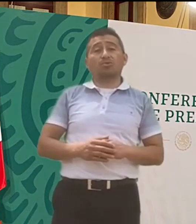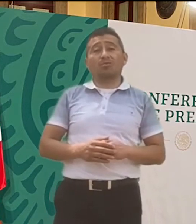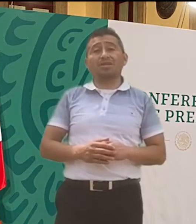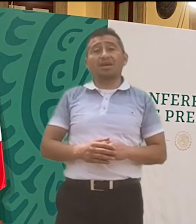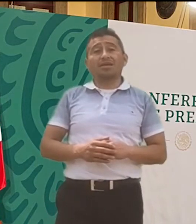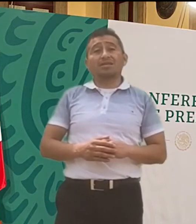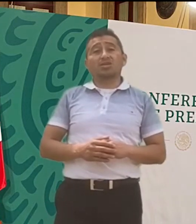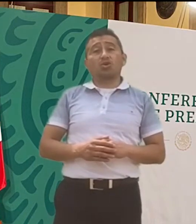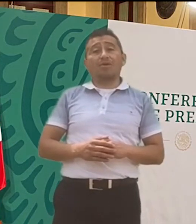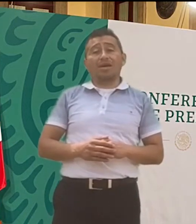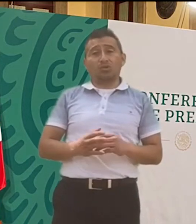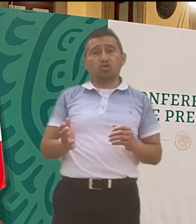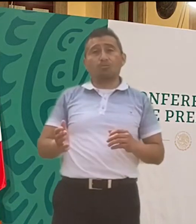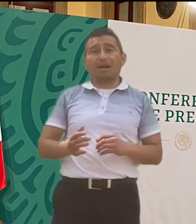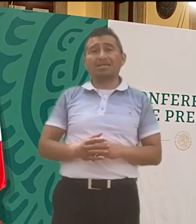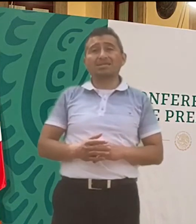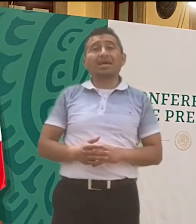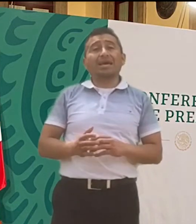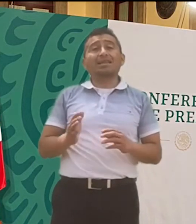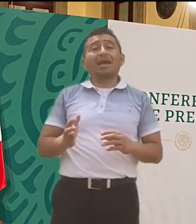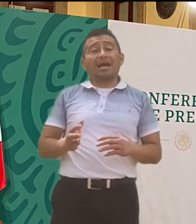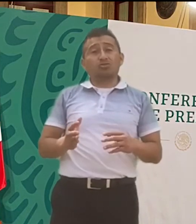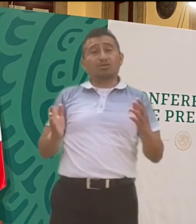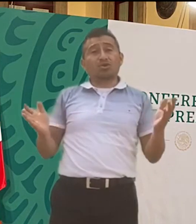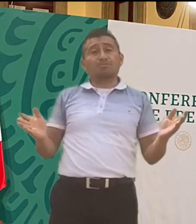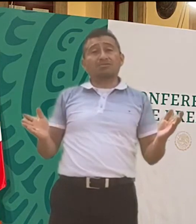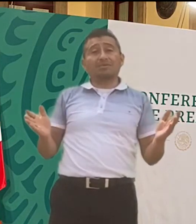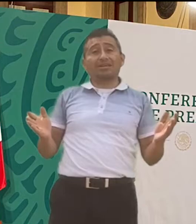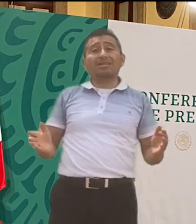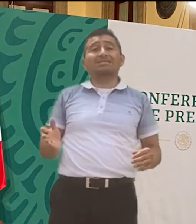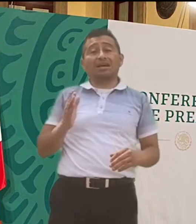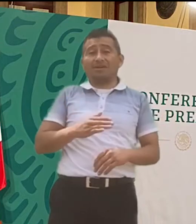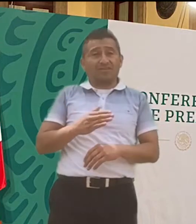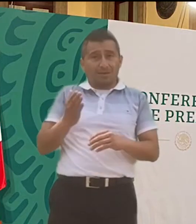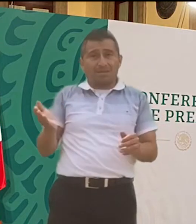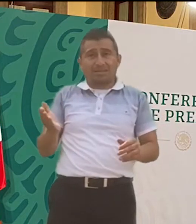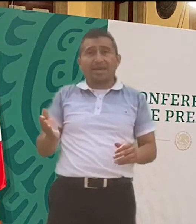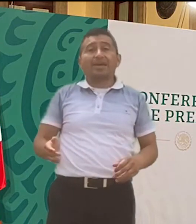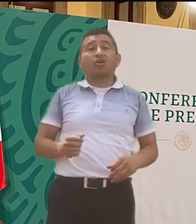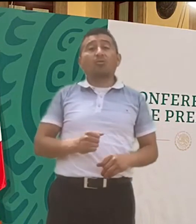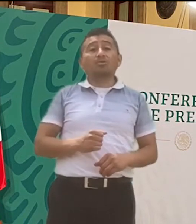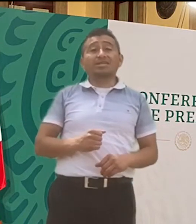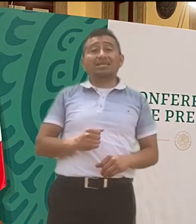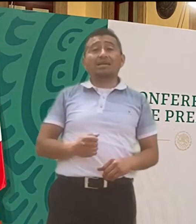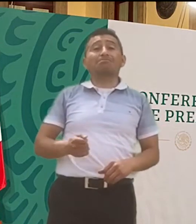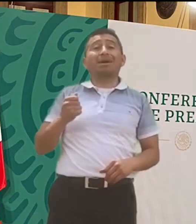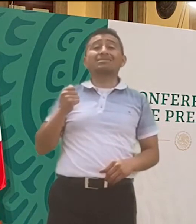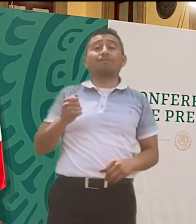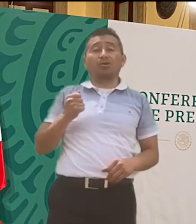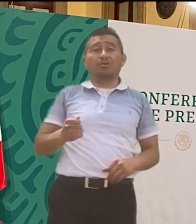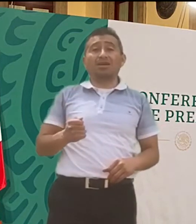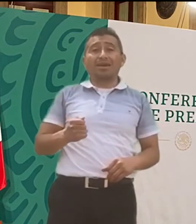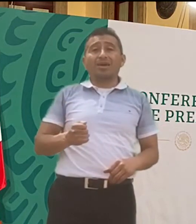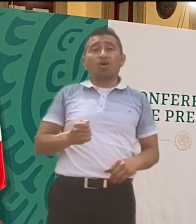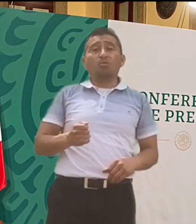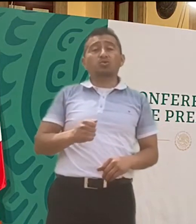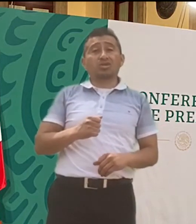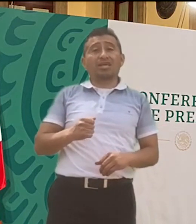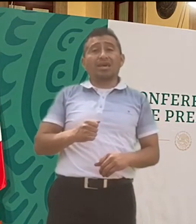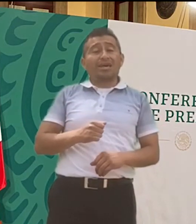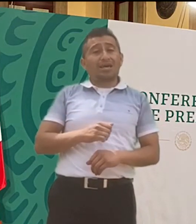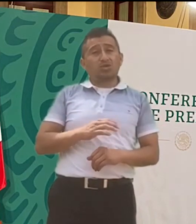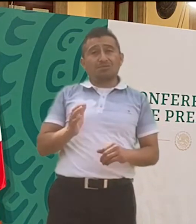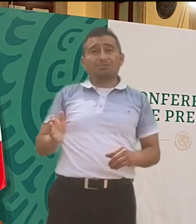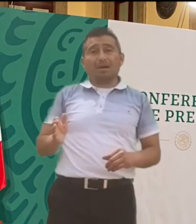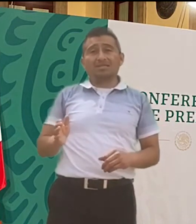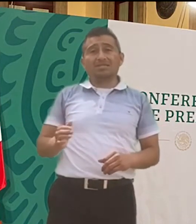muertos por COVID-19 en nuestro país, el asumir su responsabilidad y saber, finalmente, cómo se hace, más que prohibir, cómo